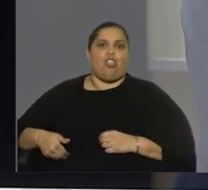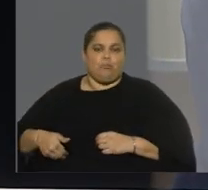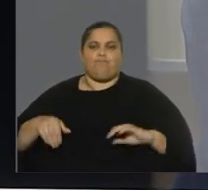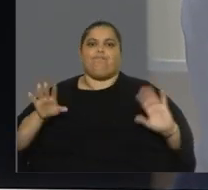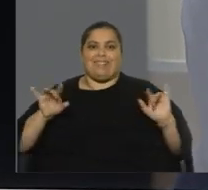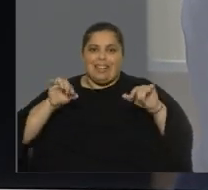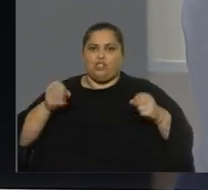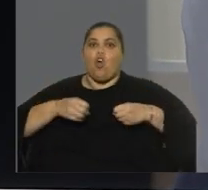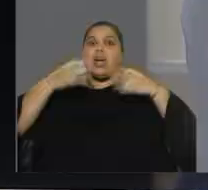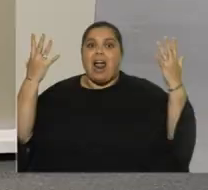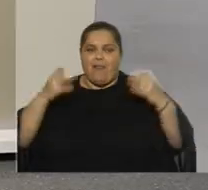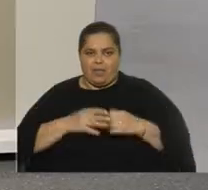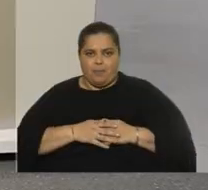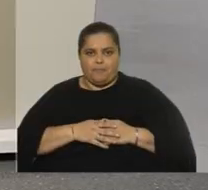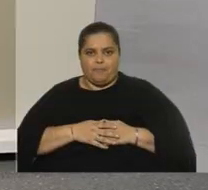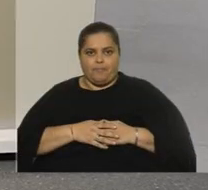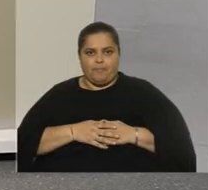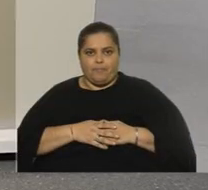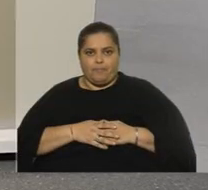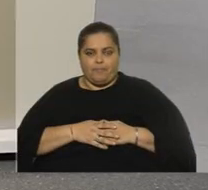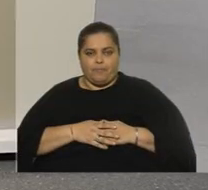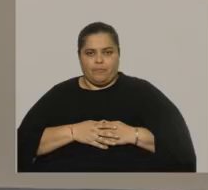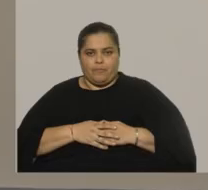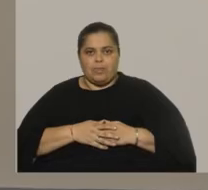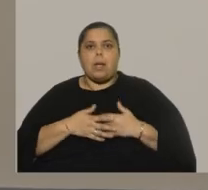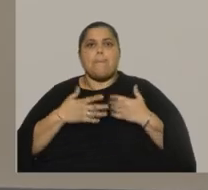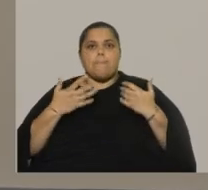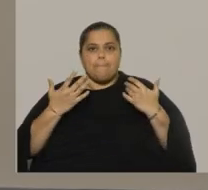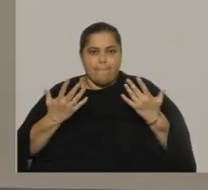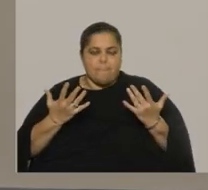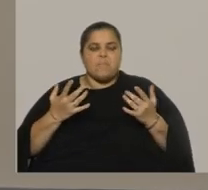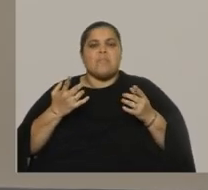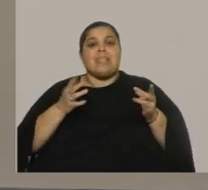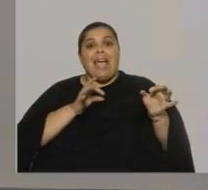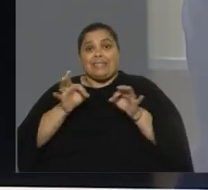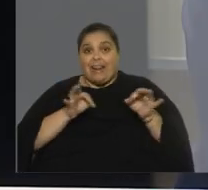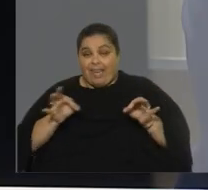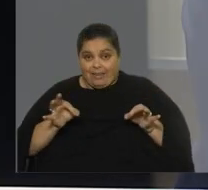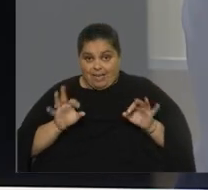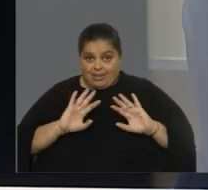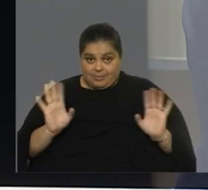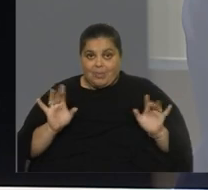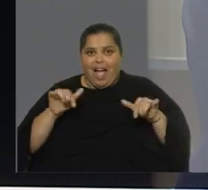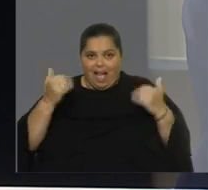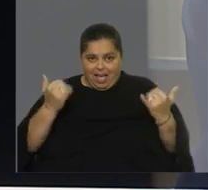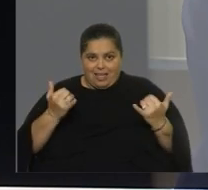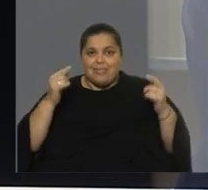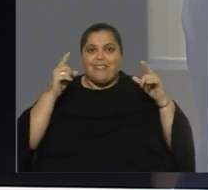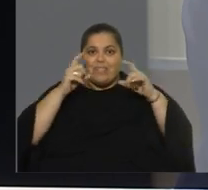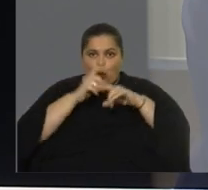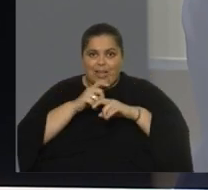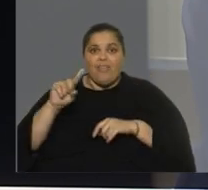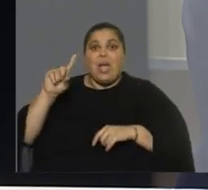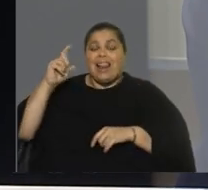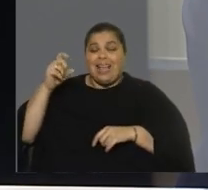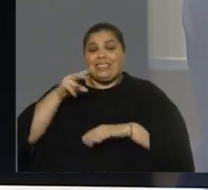¿y para eso son efectivas las estrategias? bueno estamos con muchas dificultades el propio ex fiscal Díaz